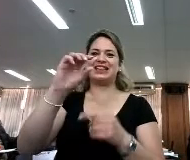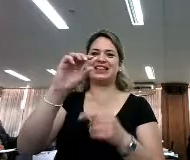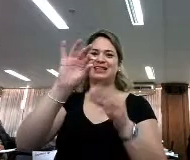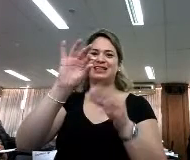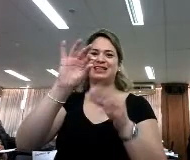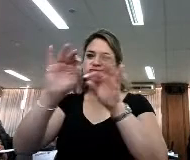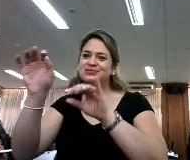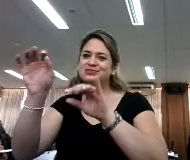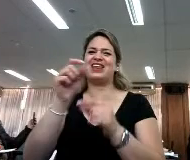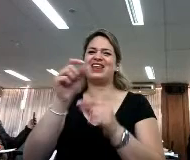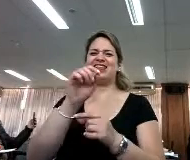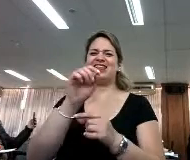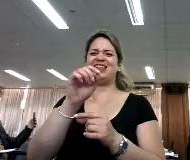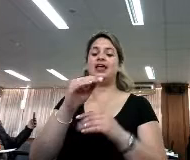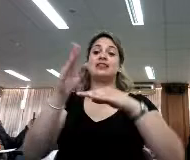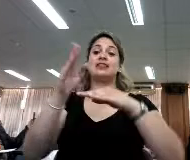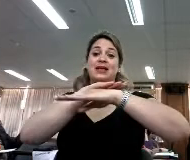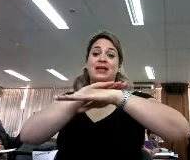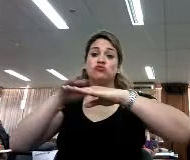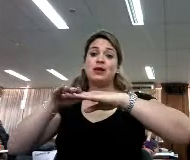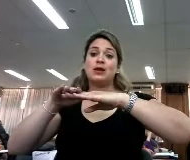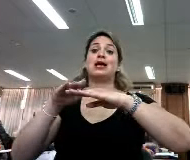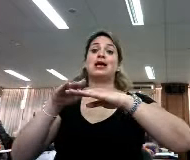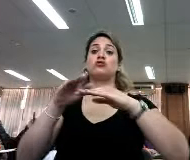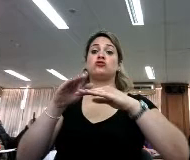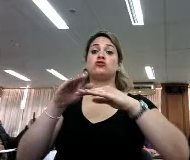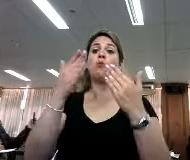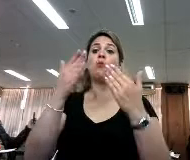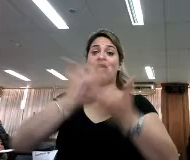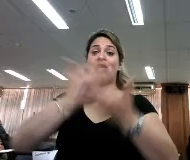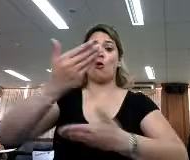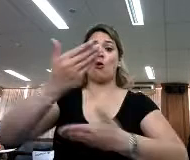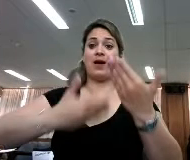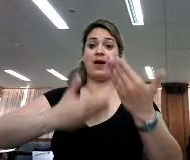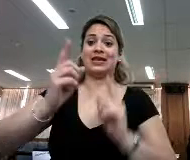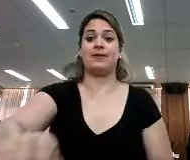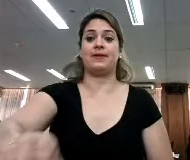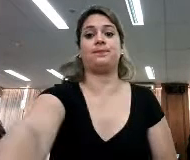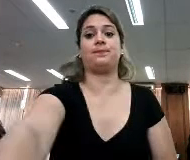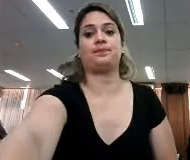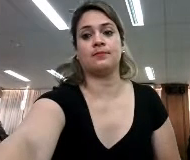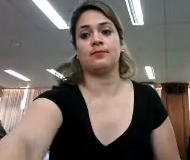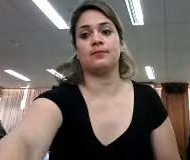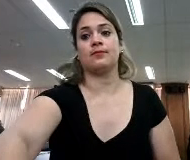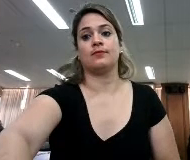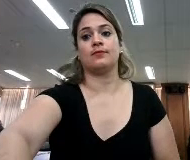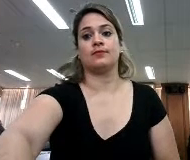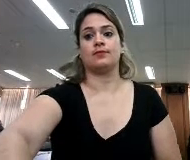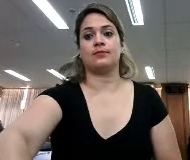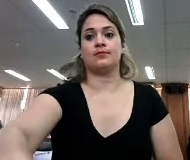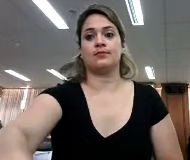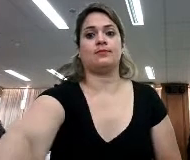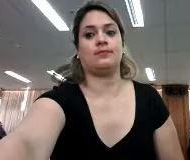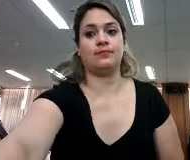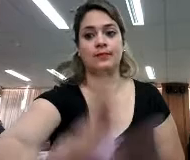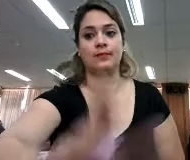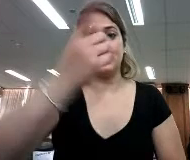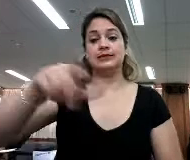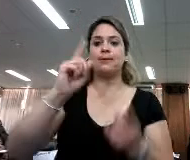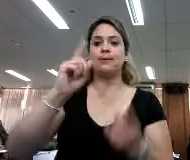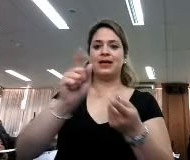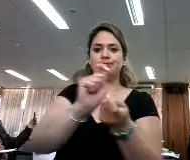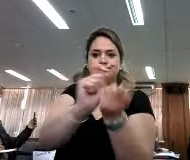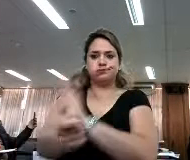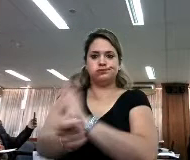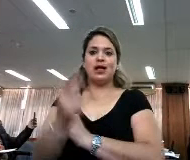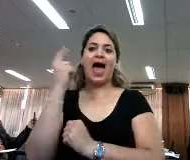otras, que se pueda subrayar el texto, que se pueda compartir, que se pueda en algunos casos convertir en audio, ayer veíamos con